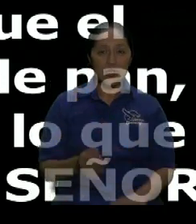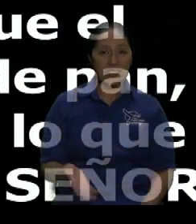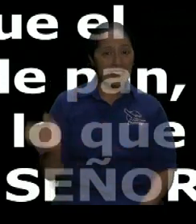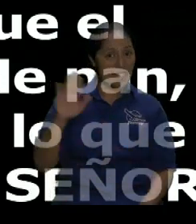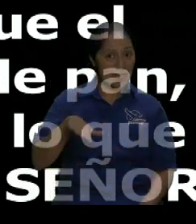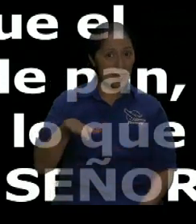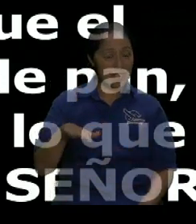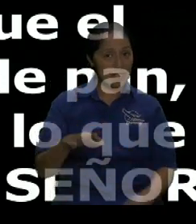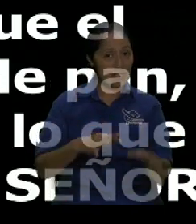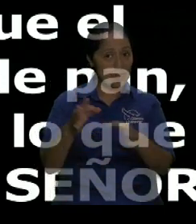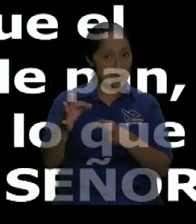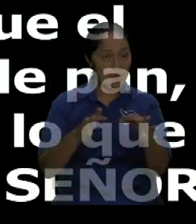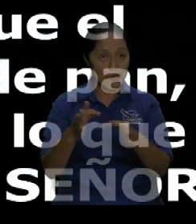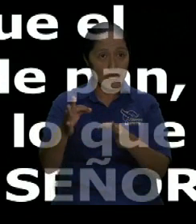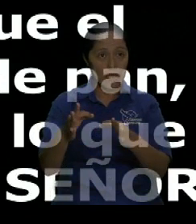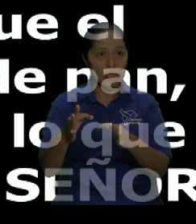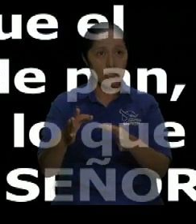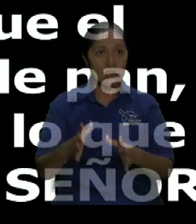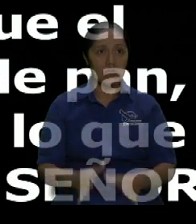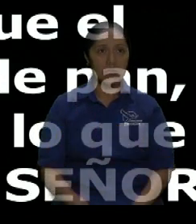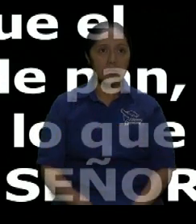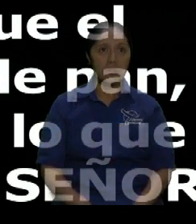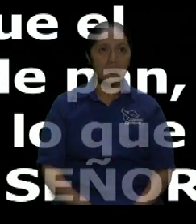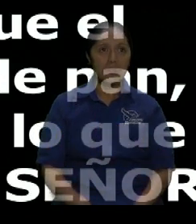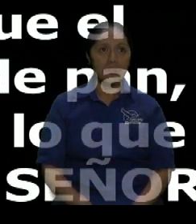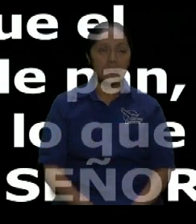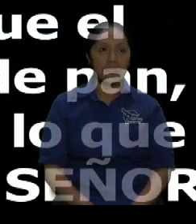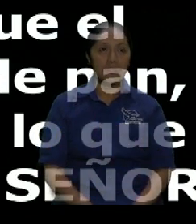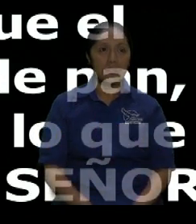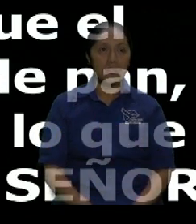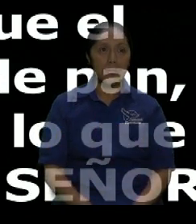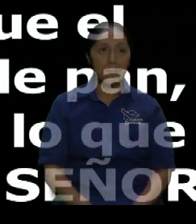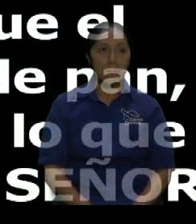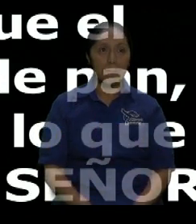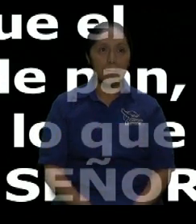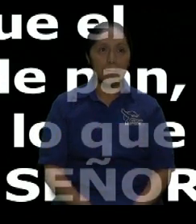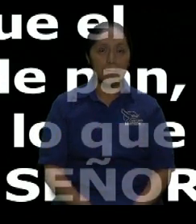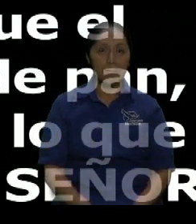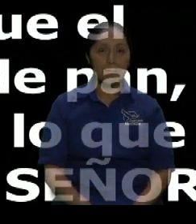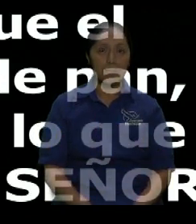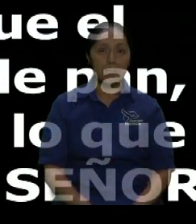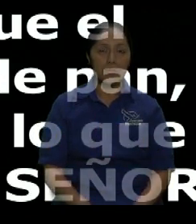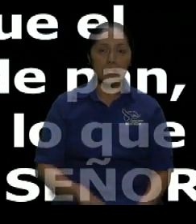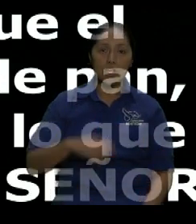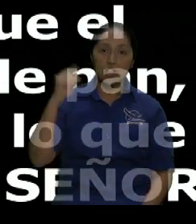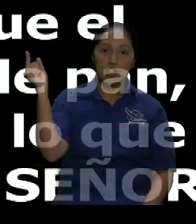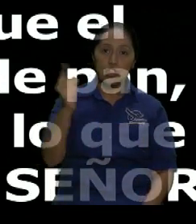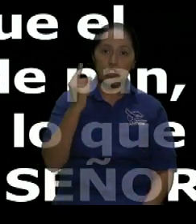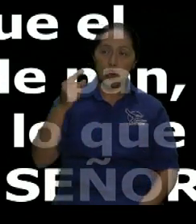extraordinaria manera como solo lo podía hacer. Pero dice, sino que vive de todo lo que procede de la boca de Dios.